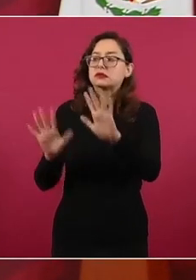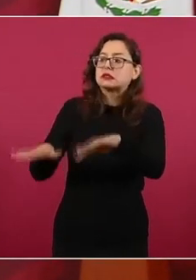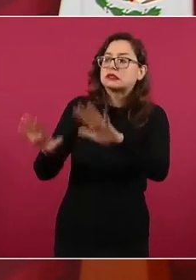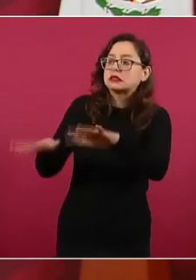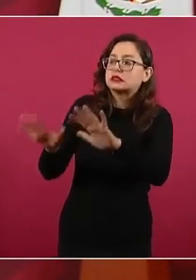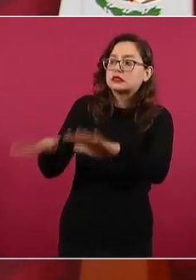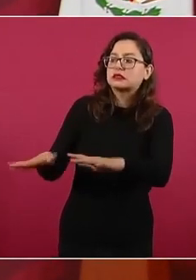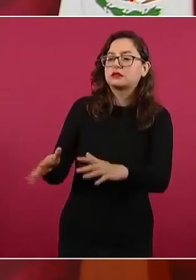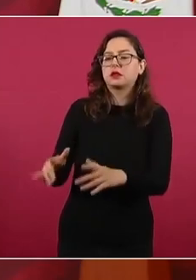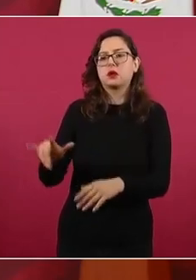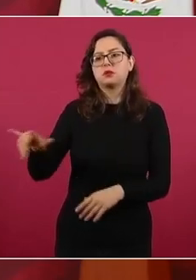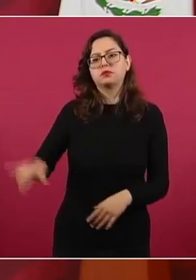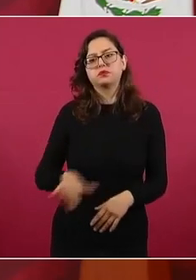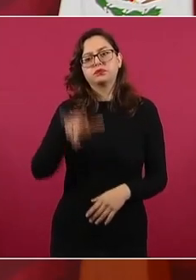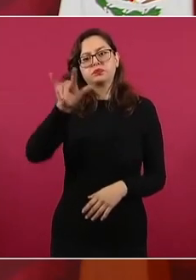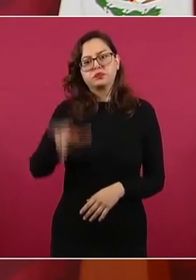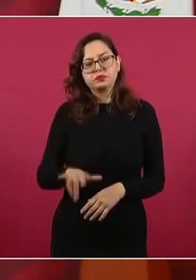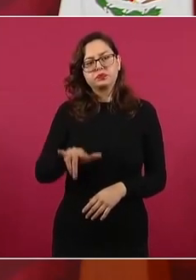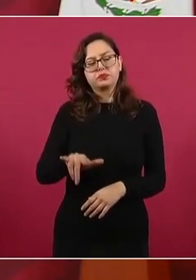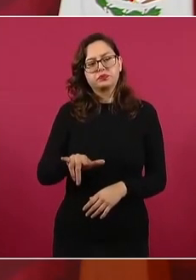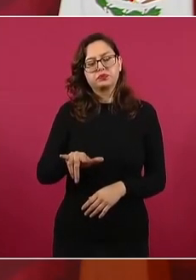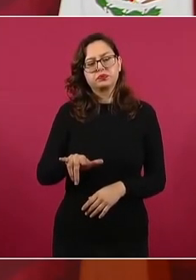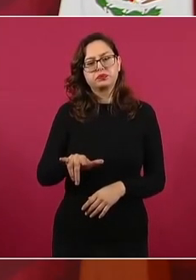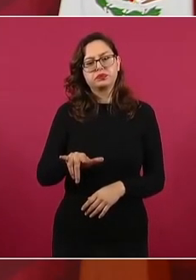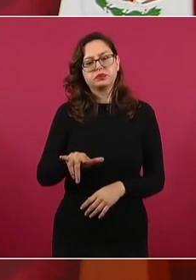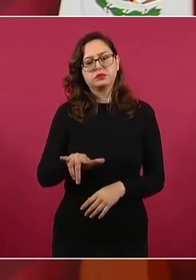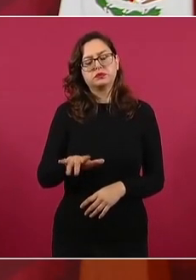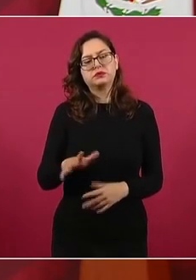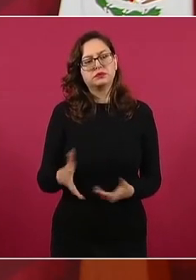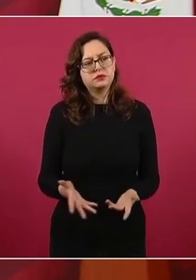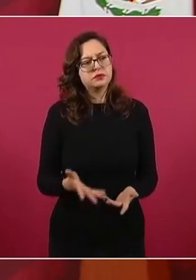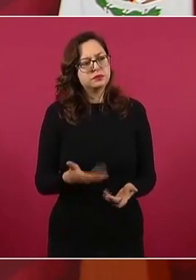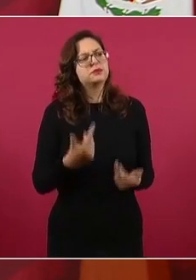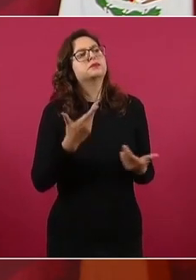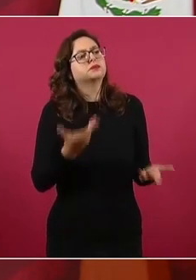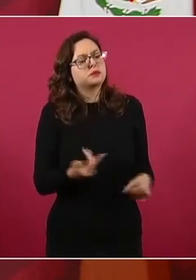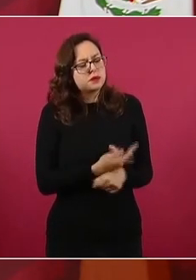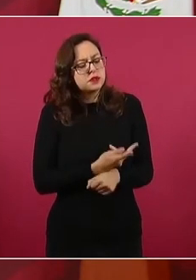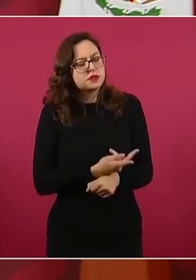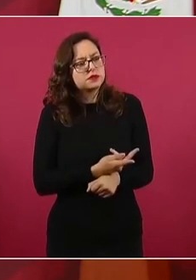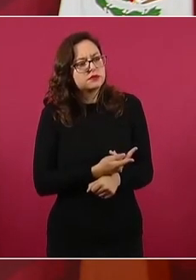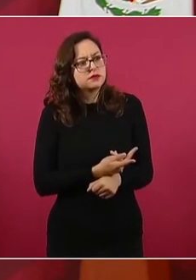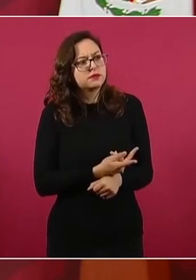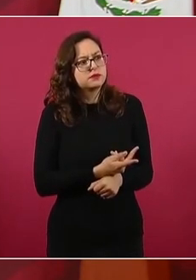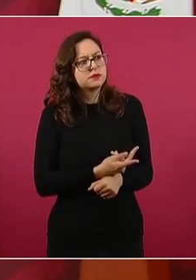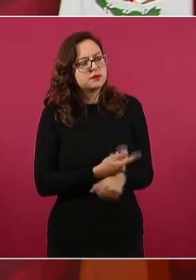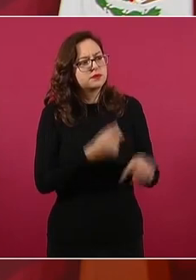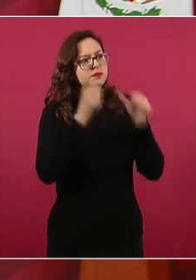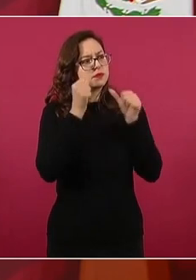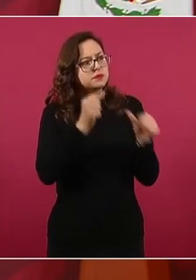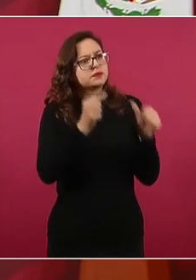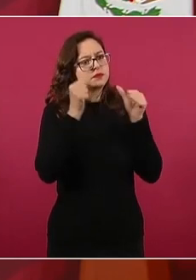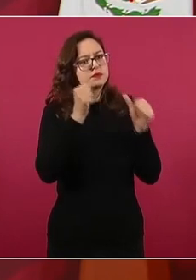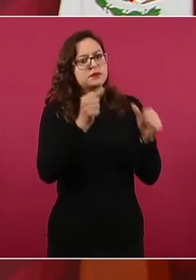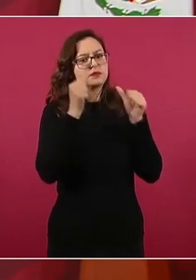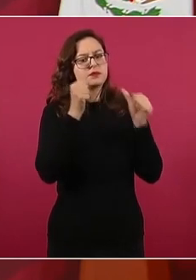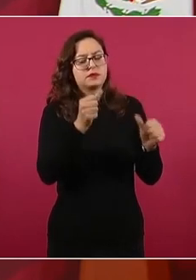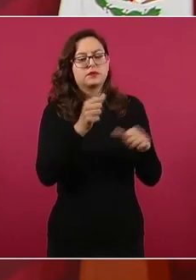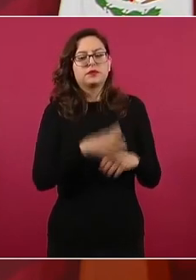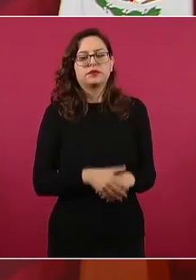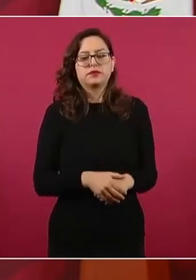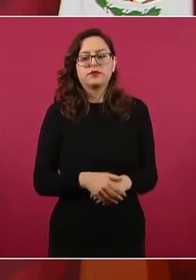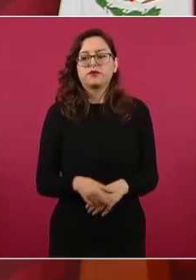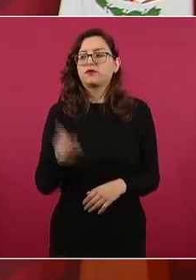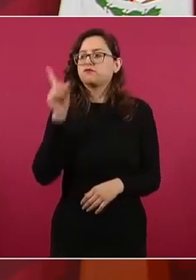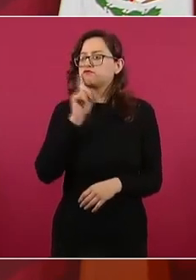y se paró el carro y las empezó a escuchar y las señoras